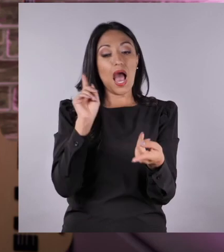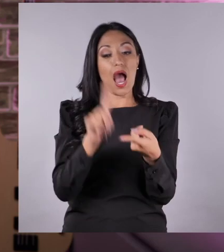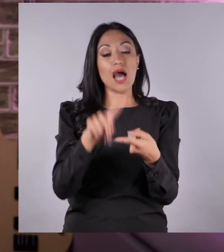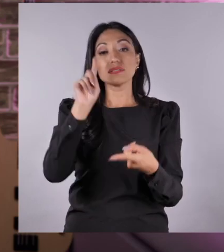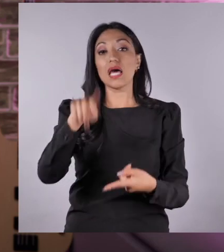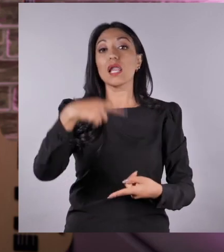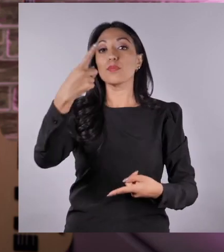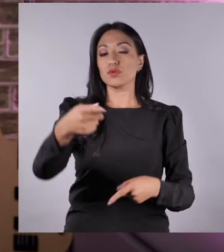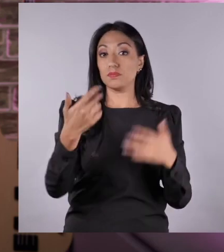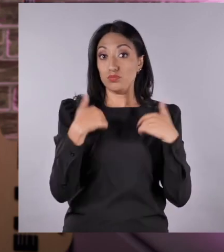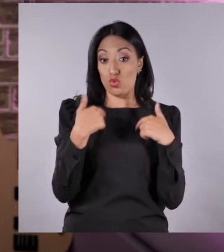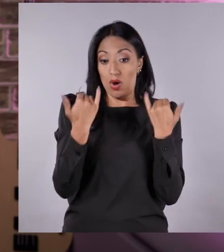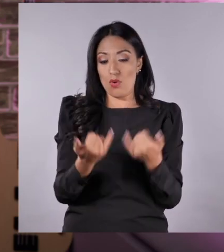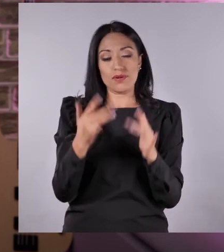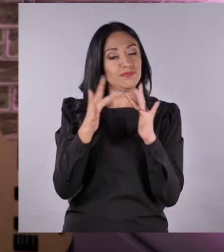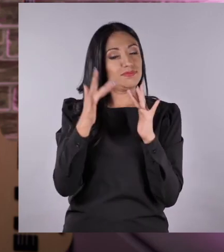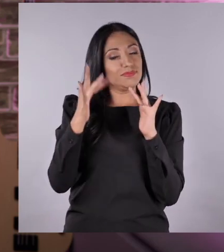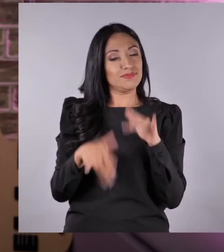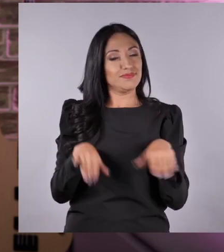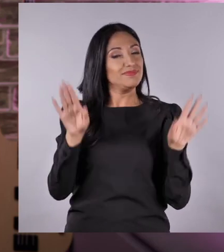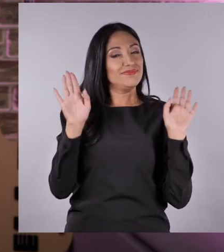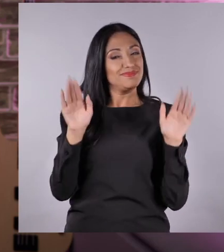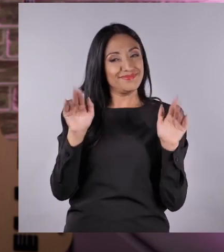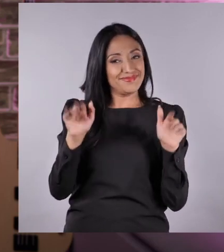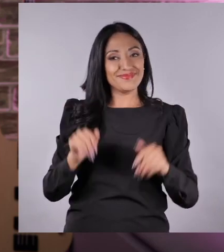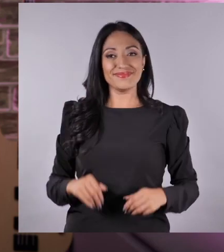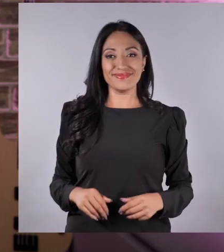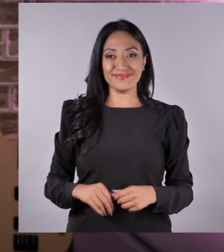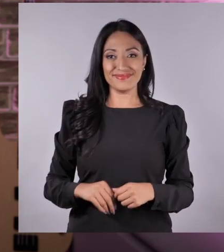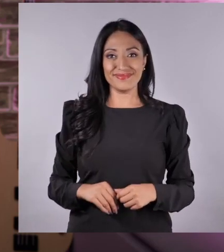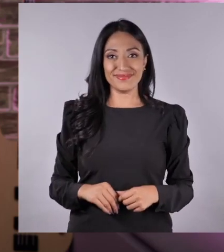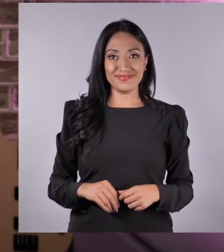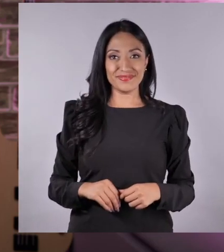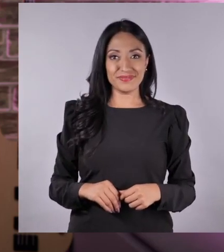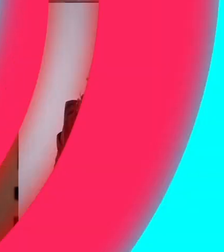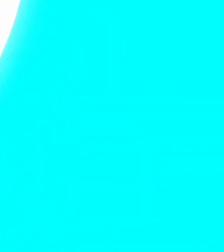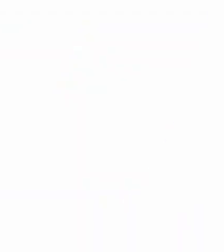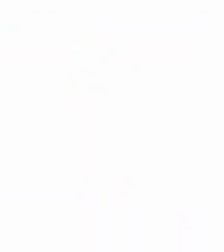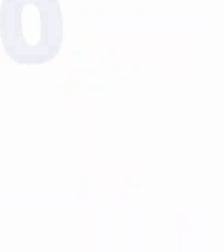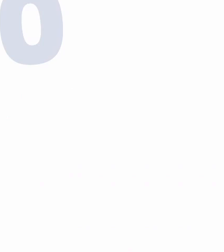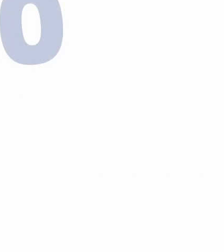Martichiques. Hasta la próxima. Martichique 3.0 se desconecta ahora. ahora.